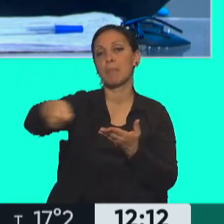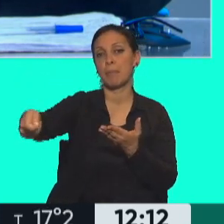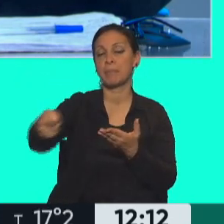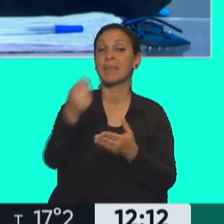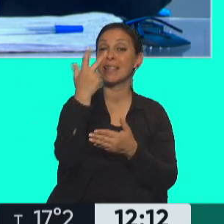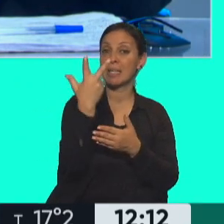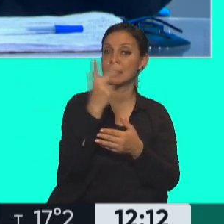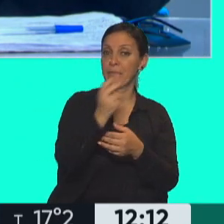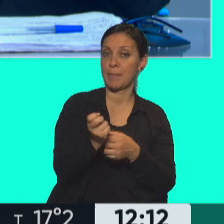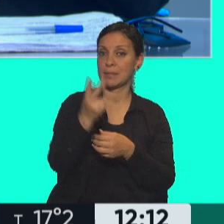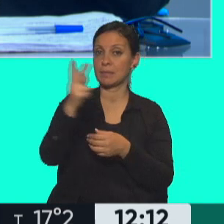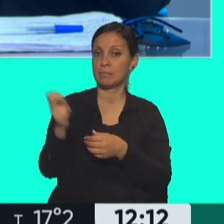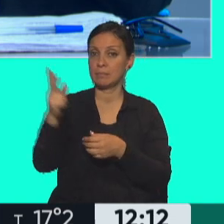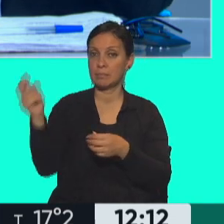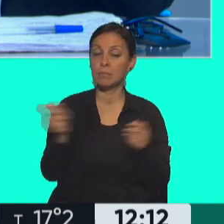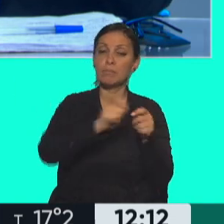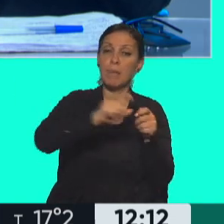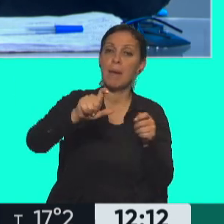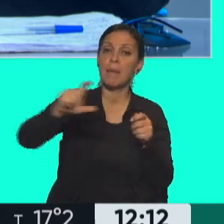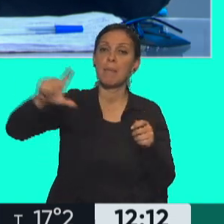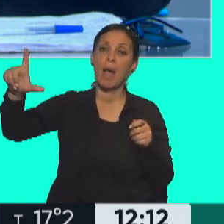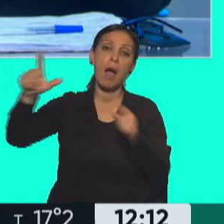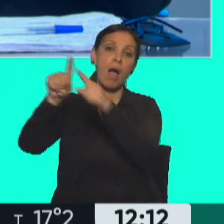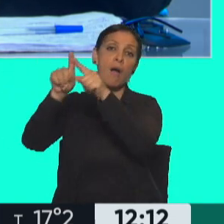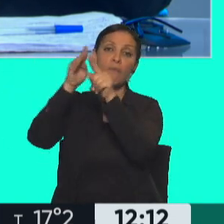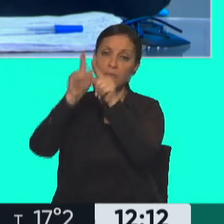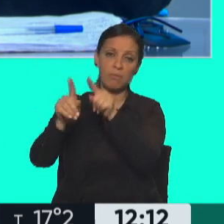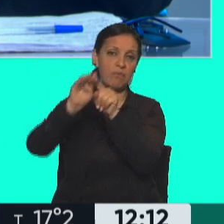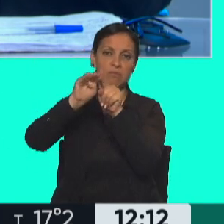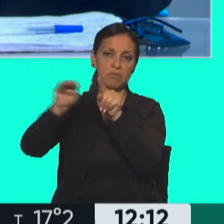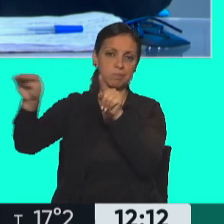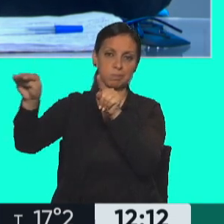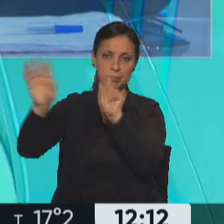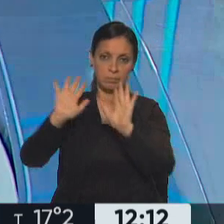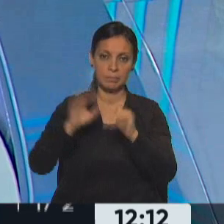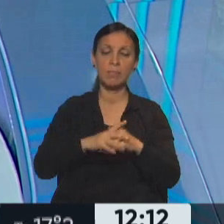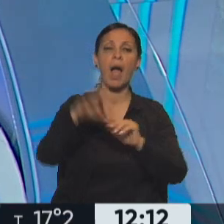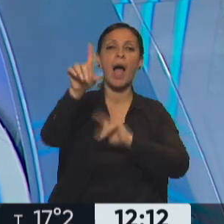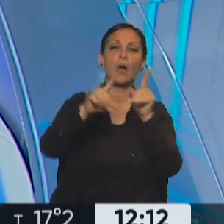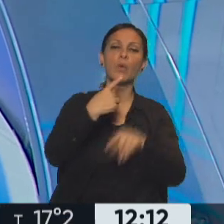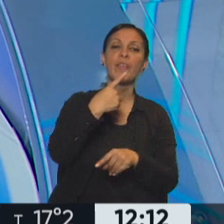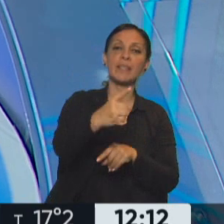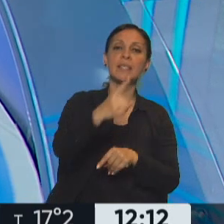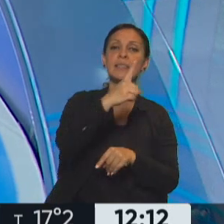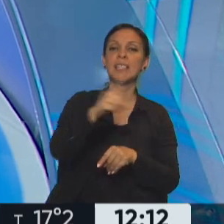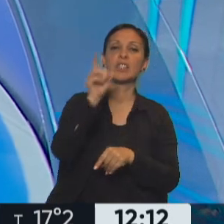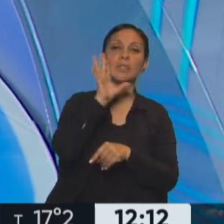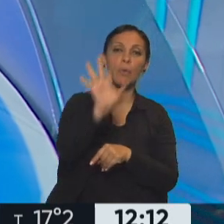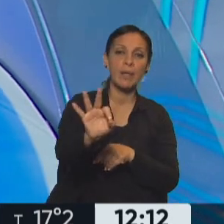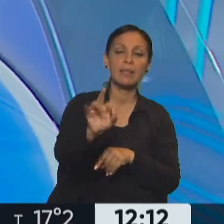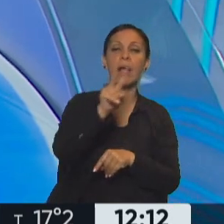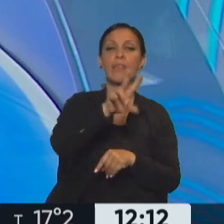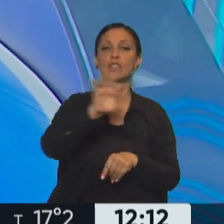bimestres se te completa el aumento para ya no tener ningún subsidio, esto implica un aumento, algunos calculan que está entre el 150 y el 200